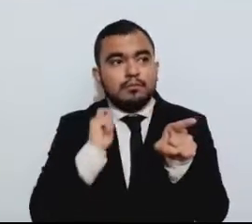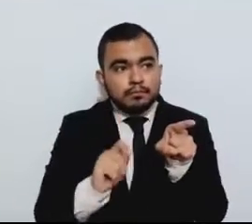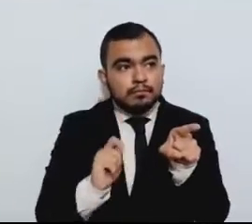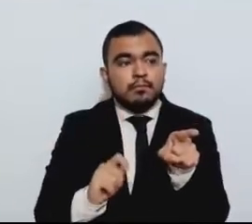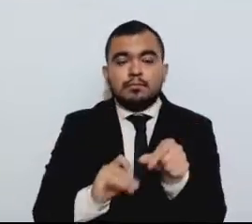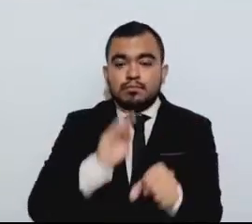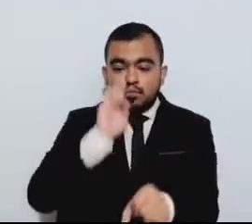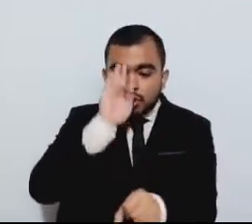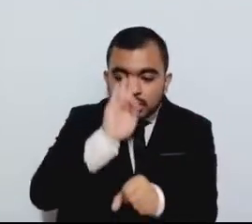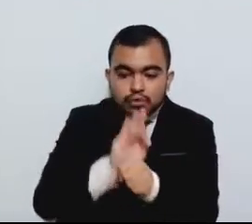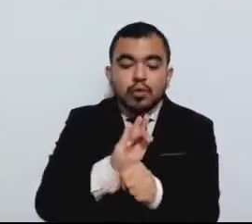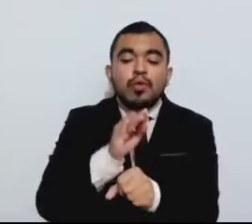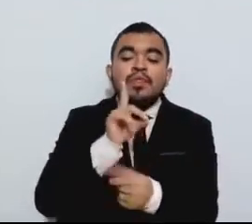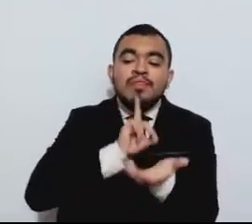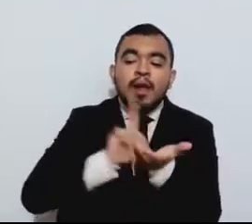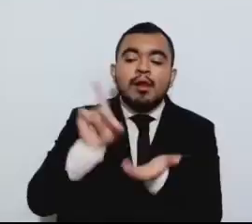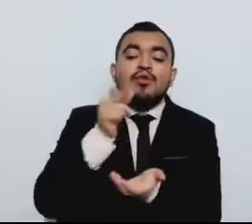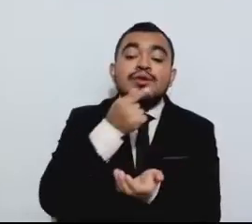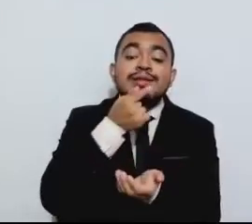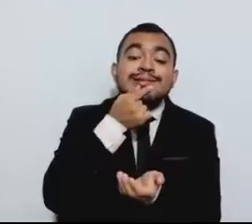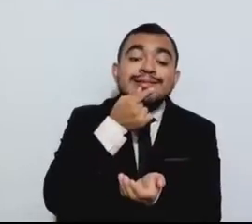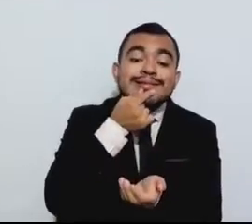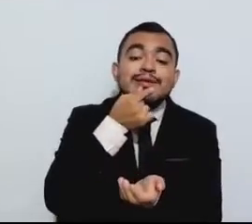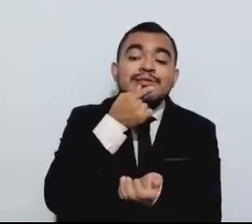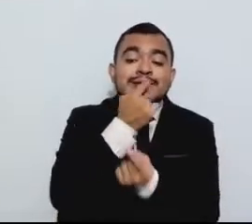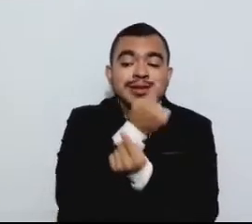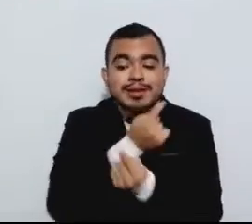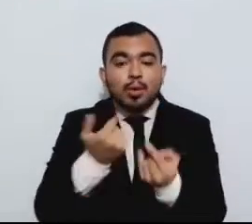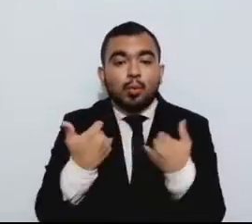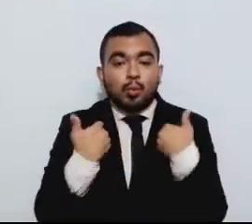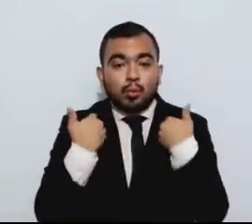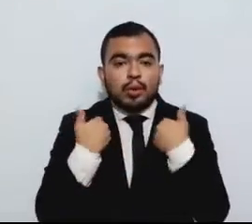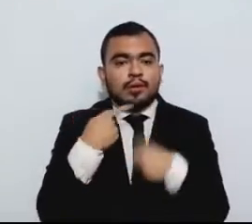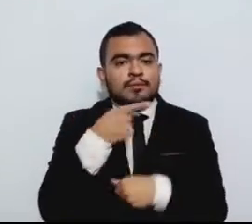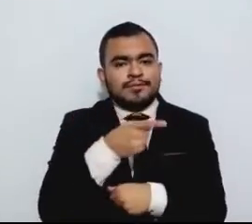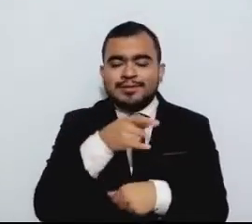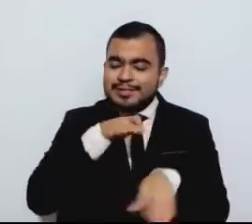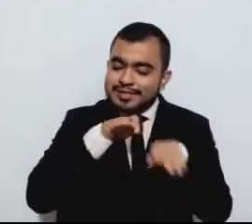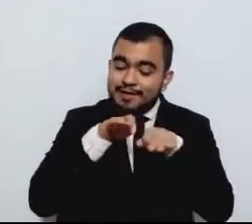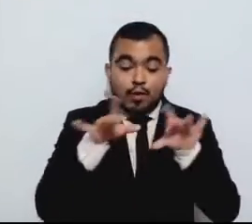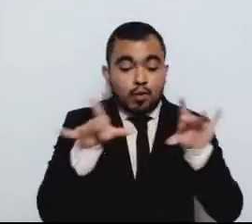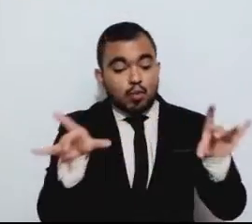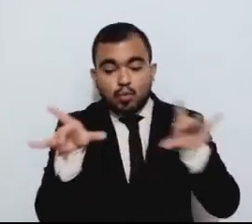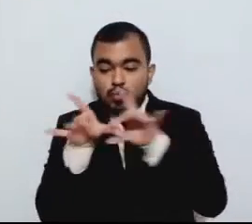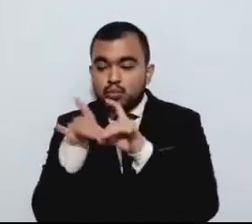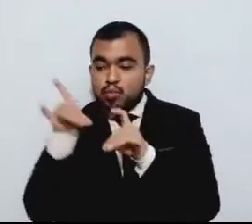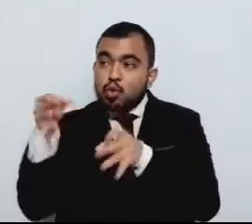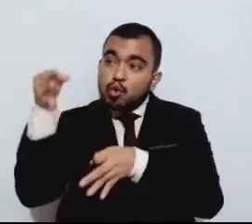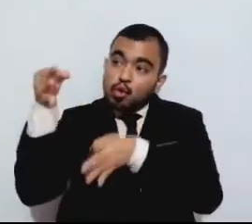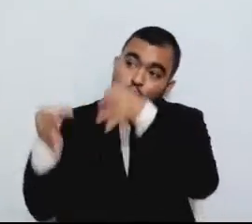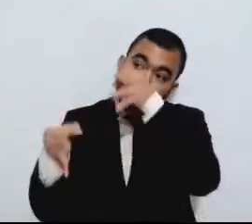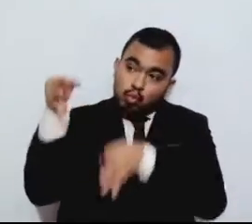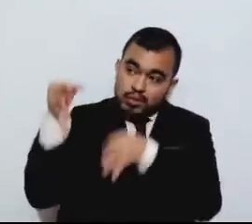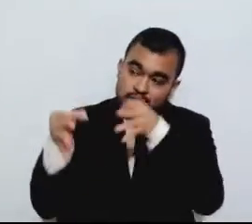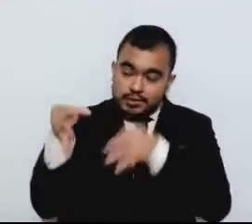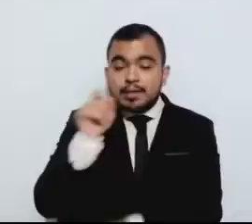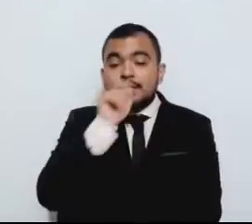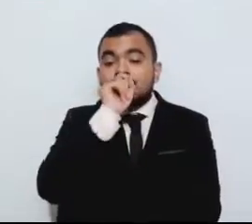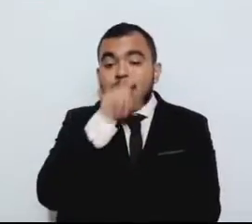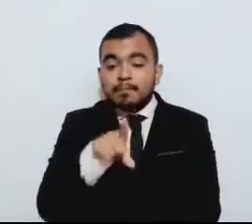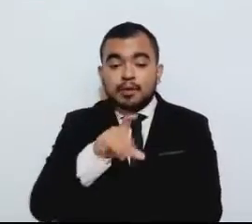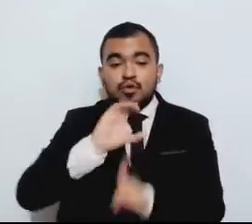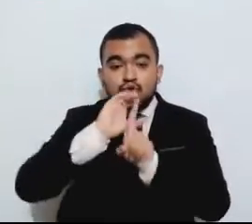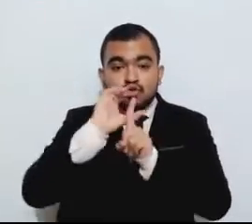derechos de niñas, niños y adolescentes trabajen conjunto con el Poder Judicial y la Comisión de Derechos